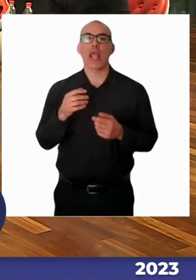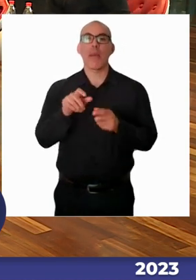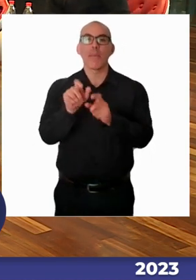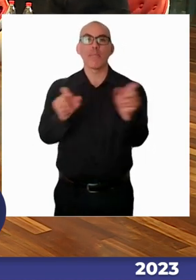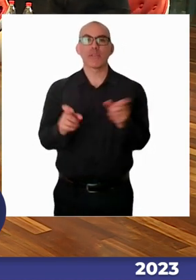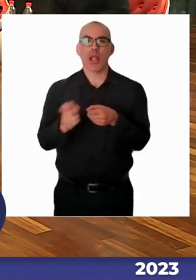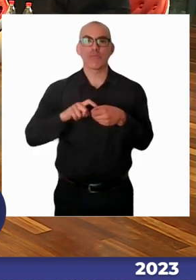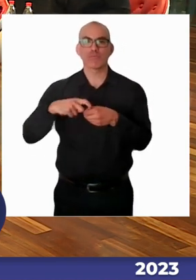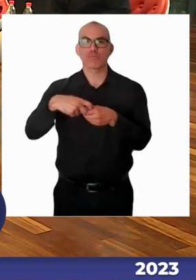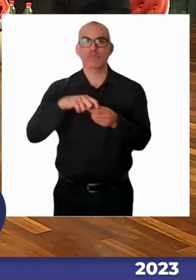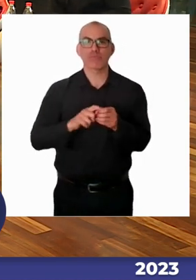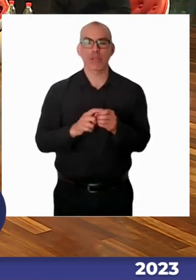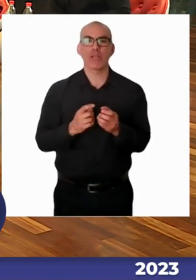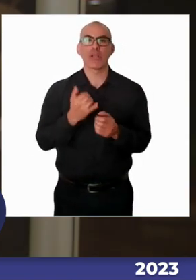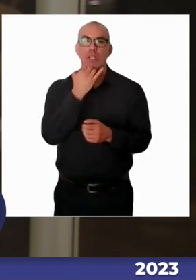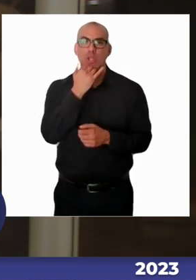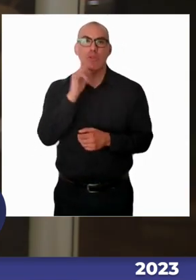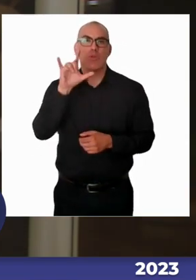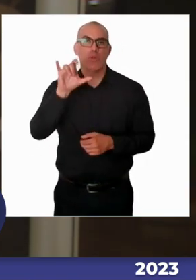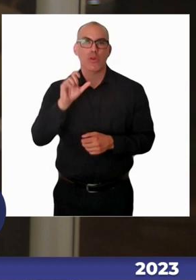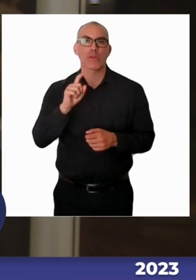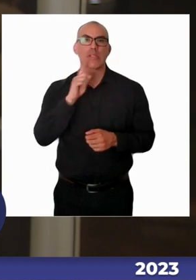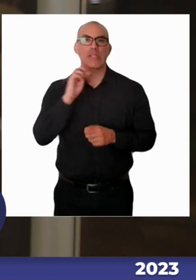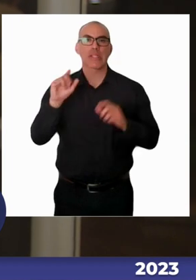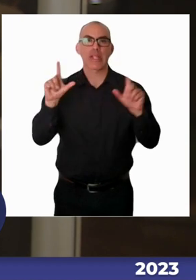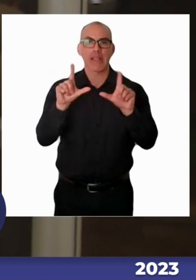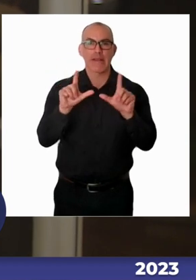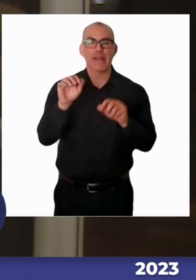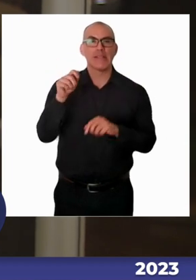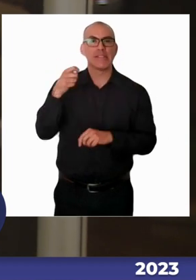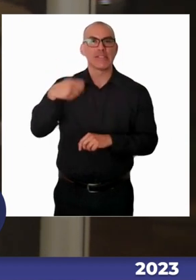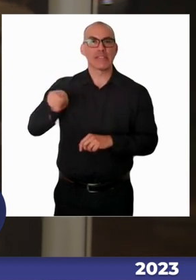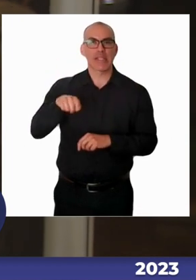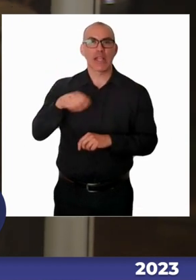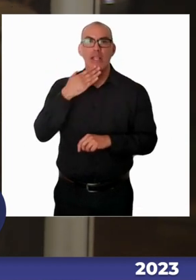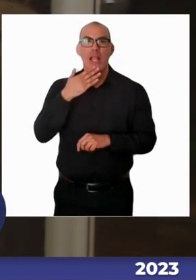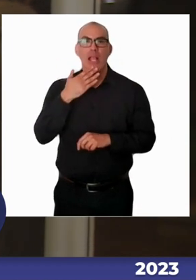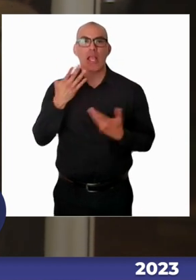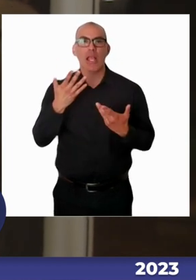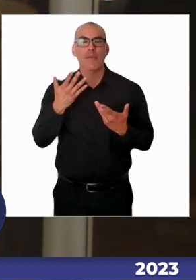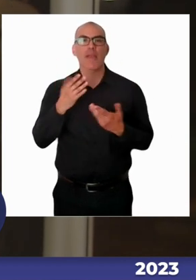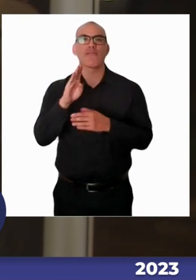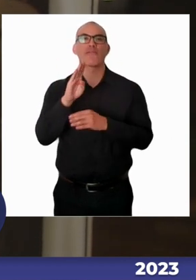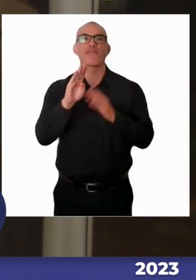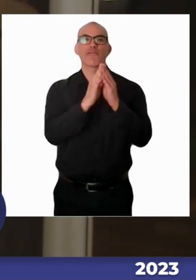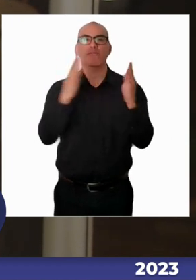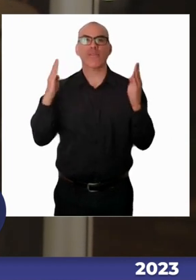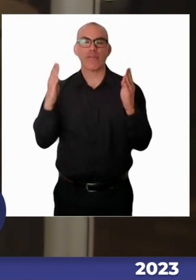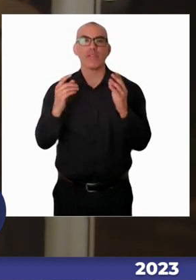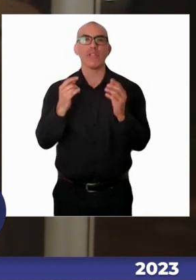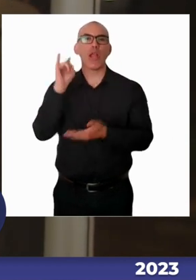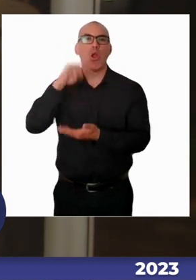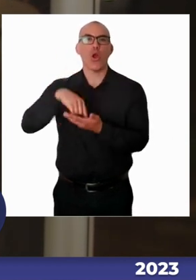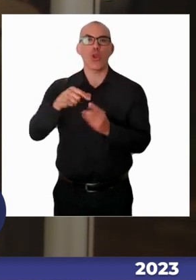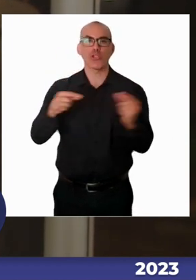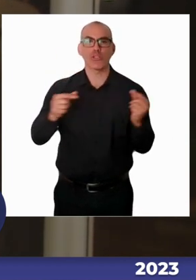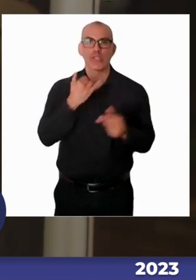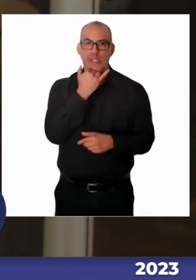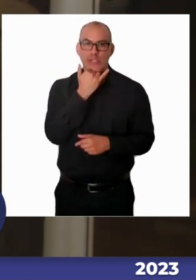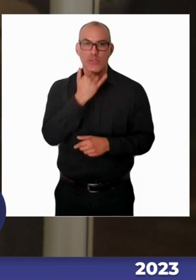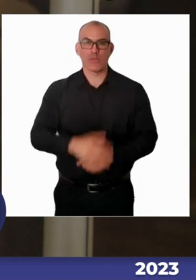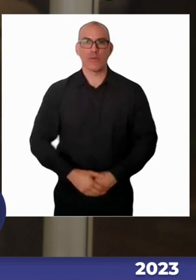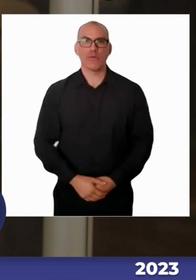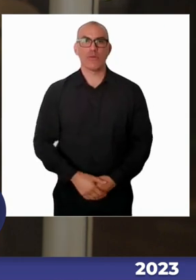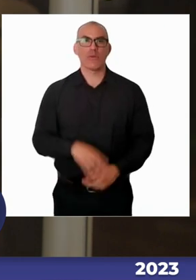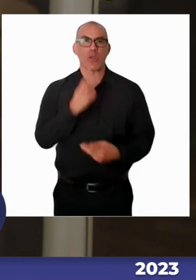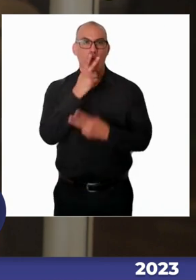TV Senado, también por las redes sociales de la Biblioteca del Congreso Nacional por YouTube. Y nos vemos en un ratito más. ¿Puedo